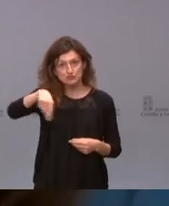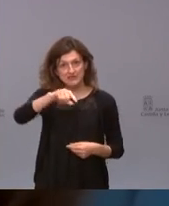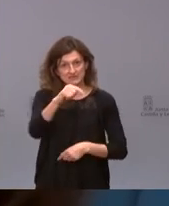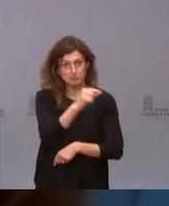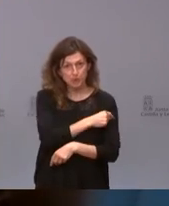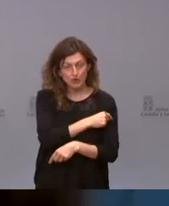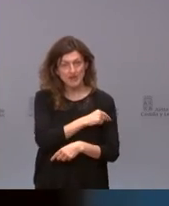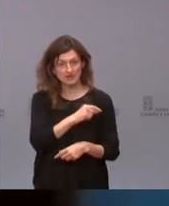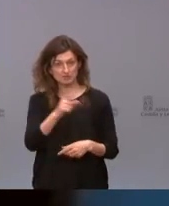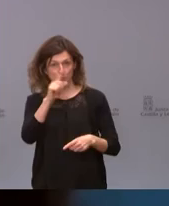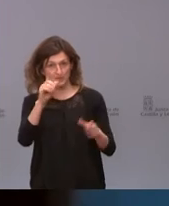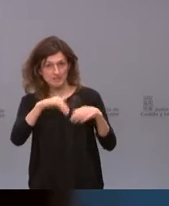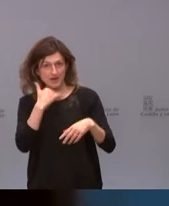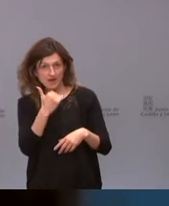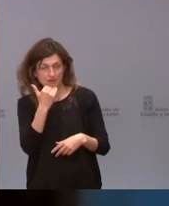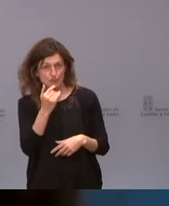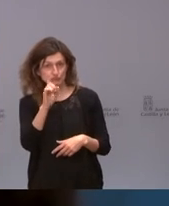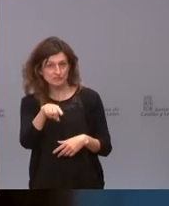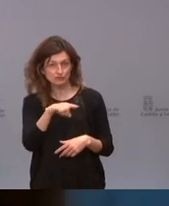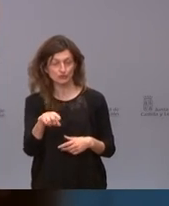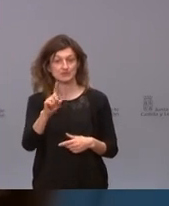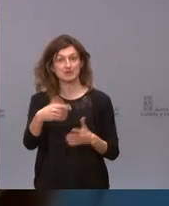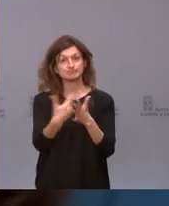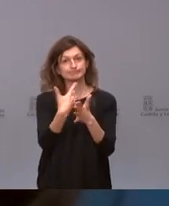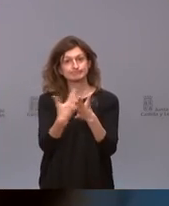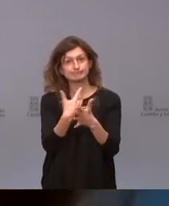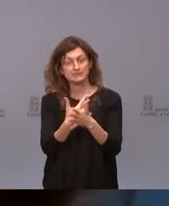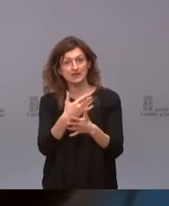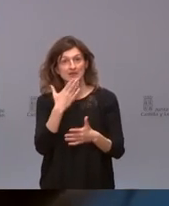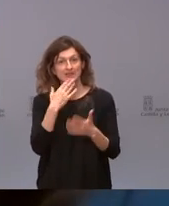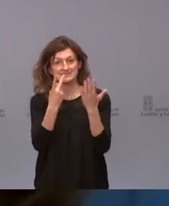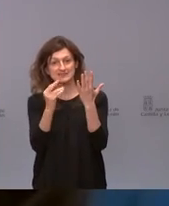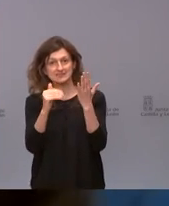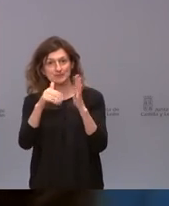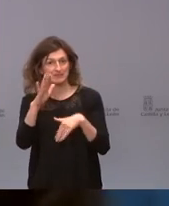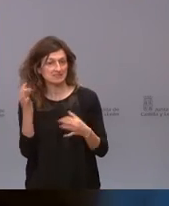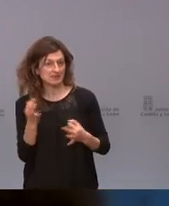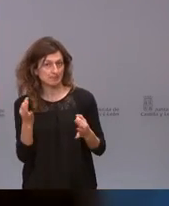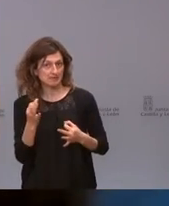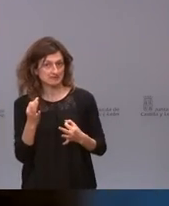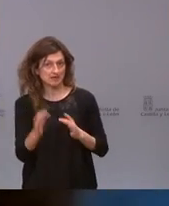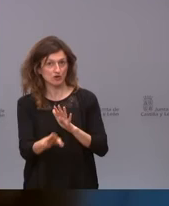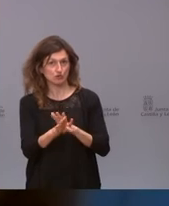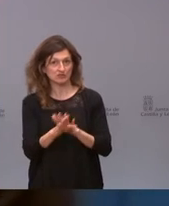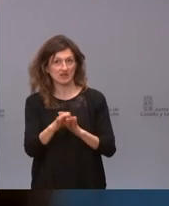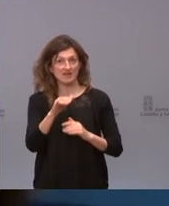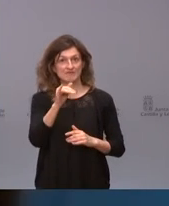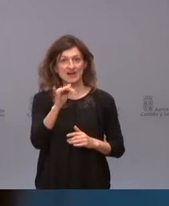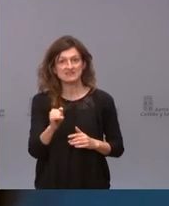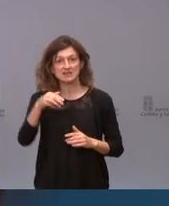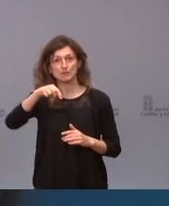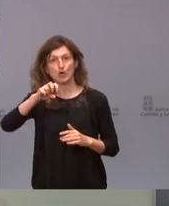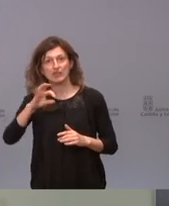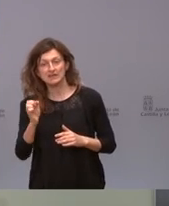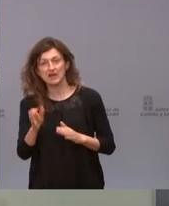sin ningún problema y que nos explicarán un poco qué pasa con la población de más de 70 años si van a seguir con Pfizer y Moderna muchas